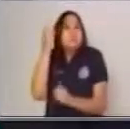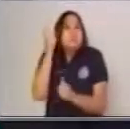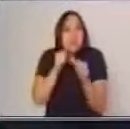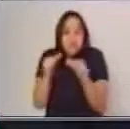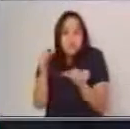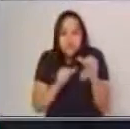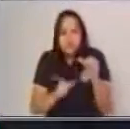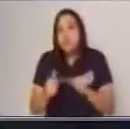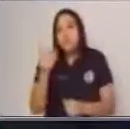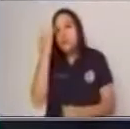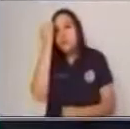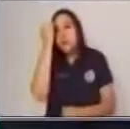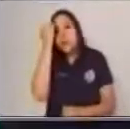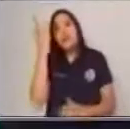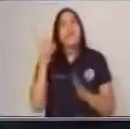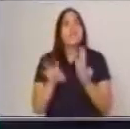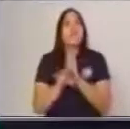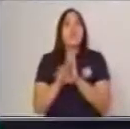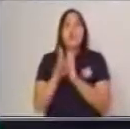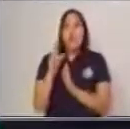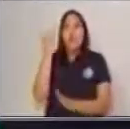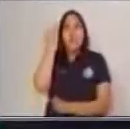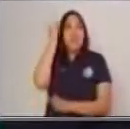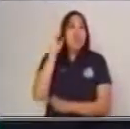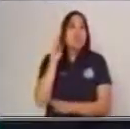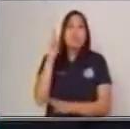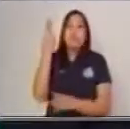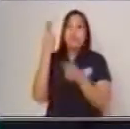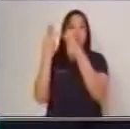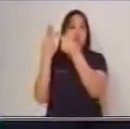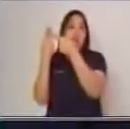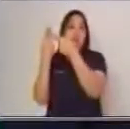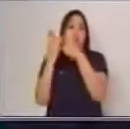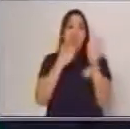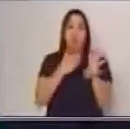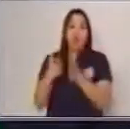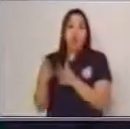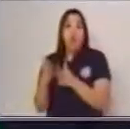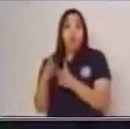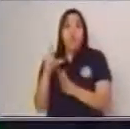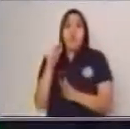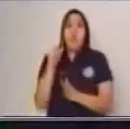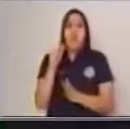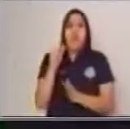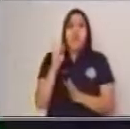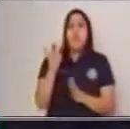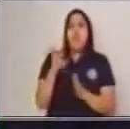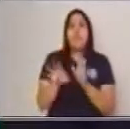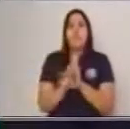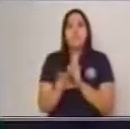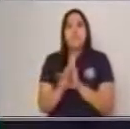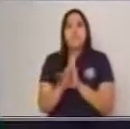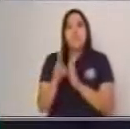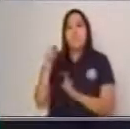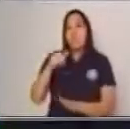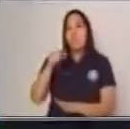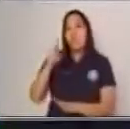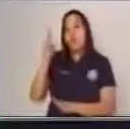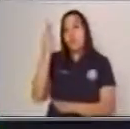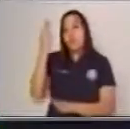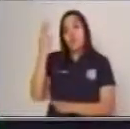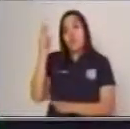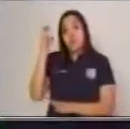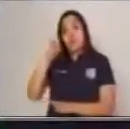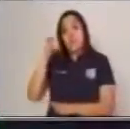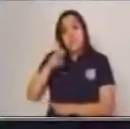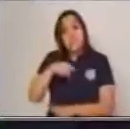sí solos. Una idea secundaria no va a poseer un orden o una función sintáctica por sí misma. Necesita de por sí